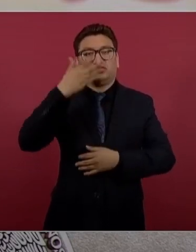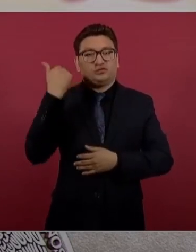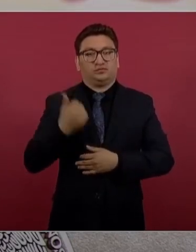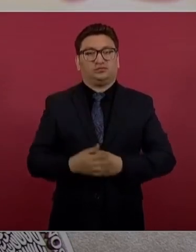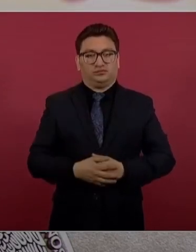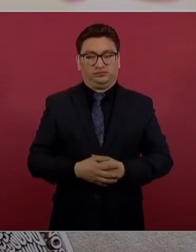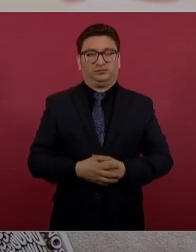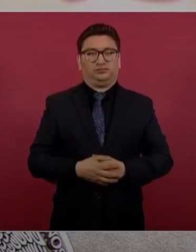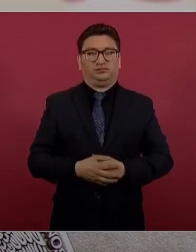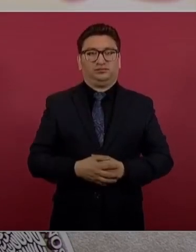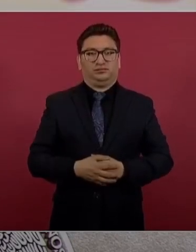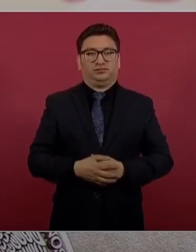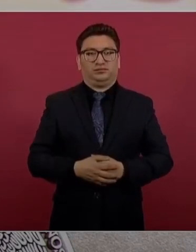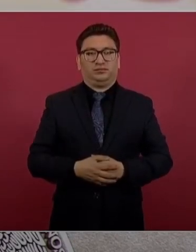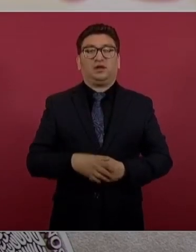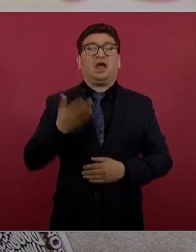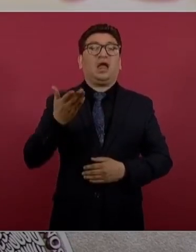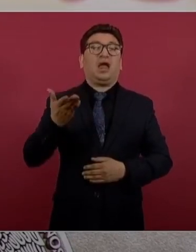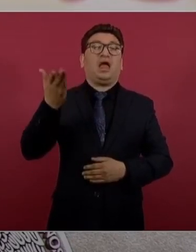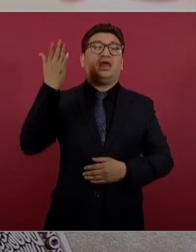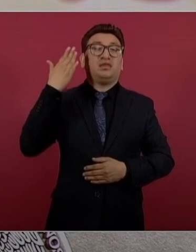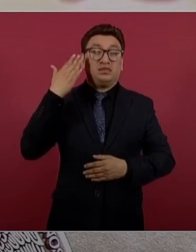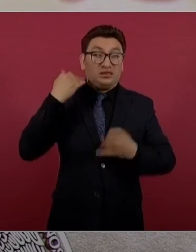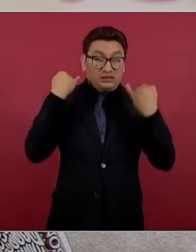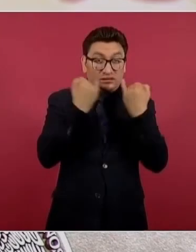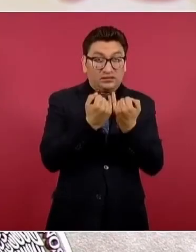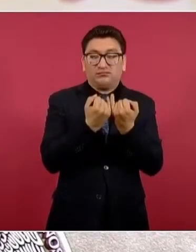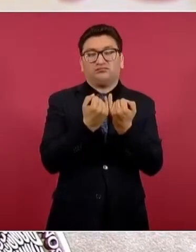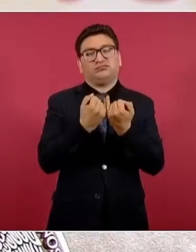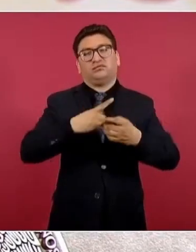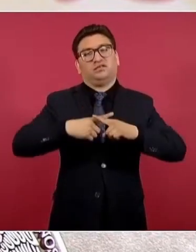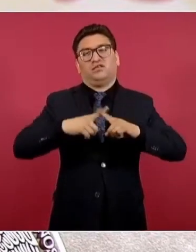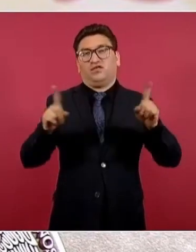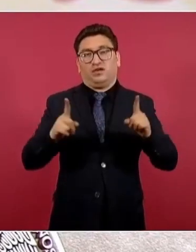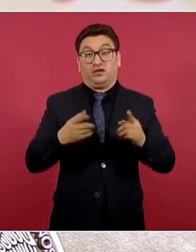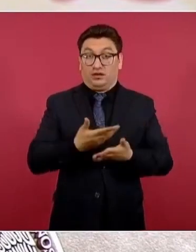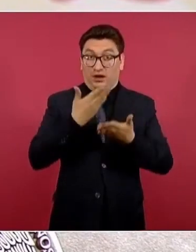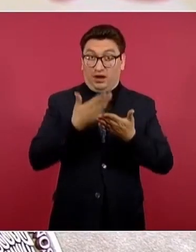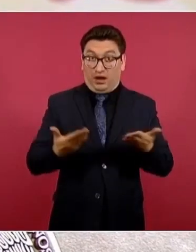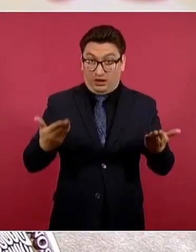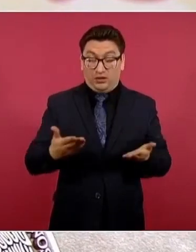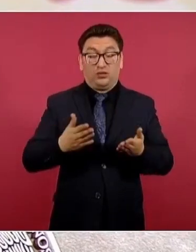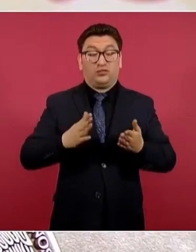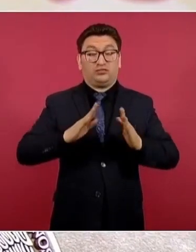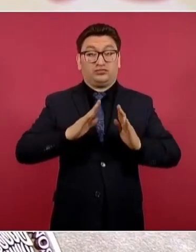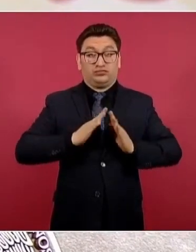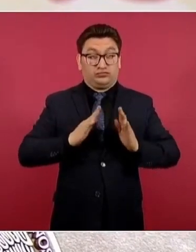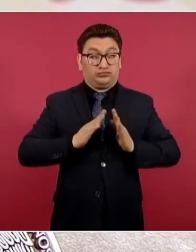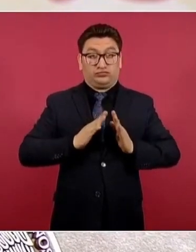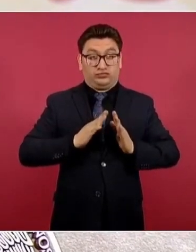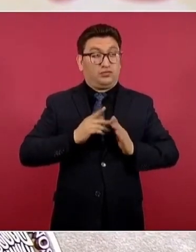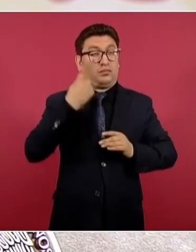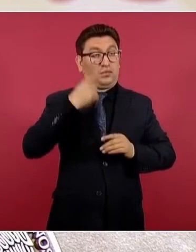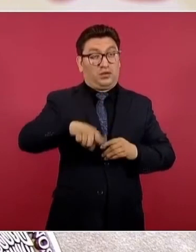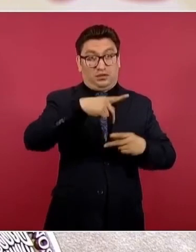Ya no es el tiempo de antes en que se usaba al Ejército para reprimir